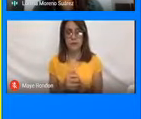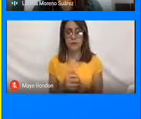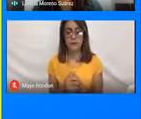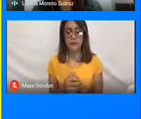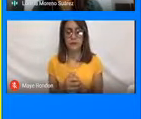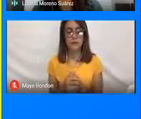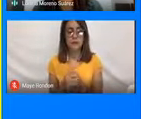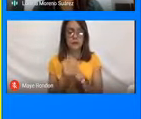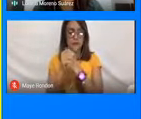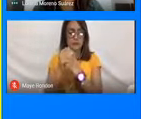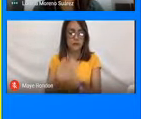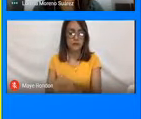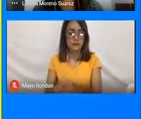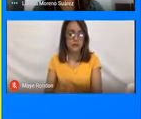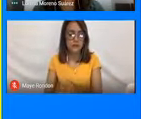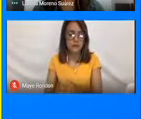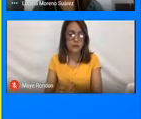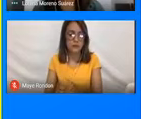Siguiente, por favor.